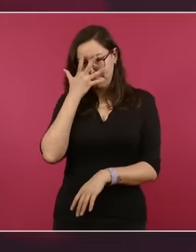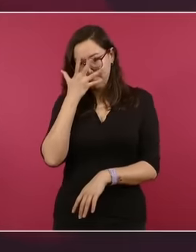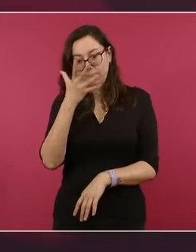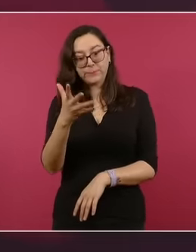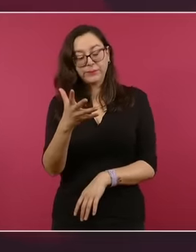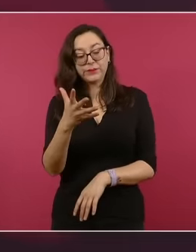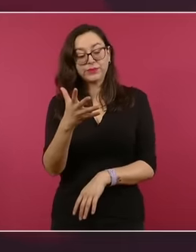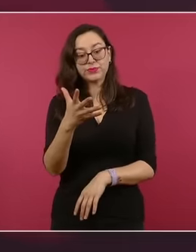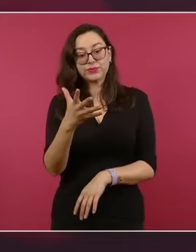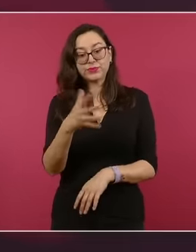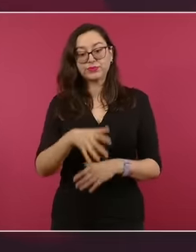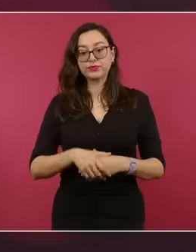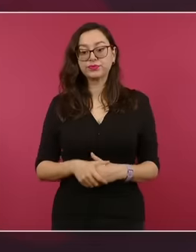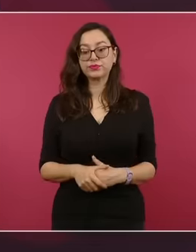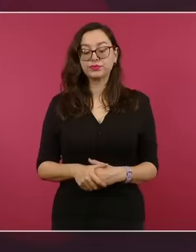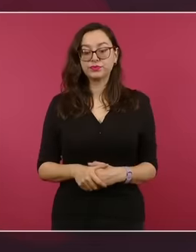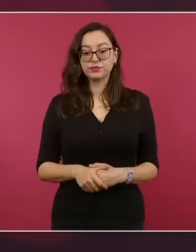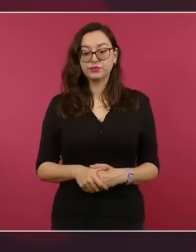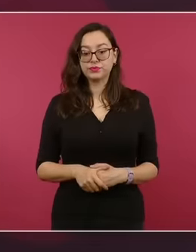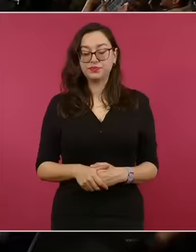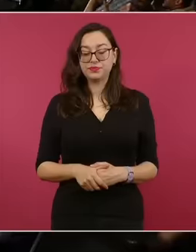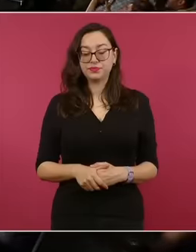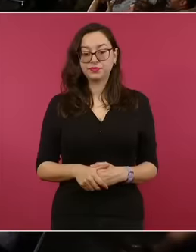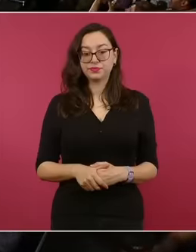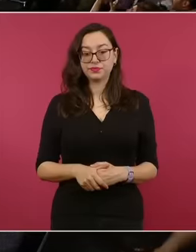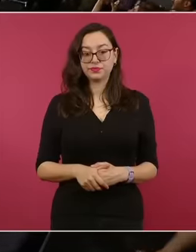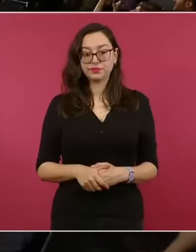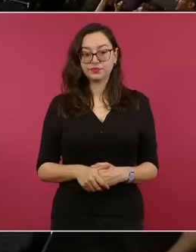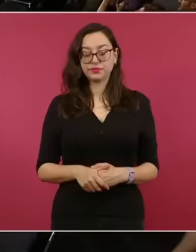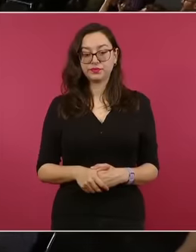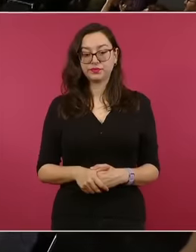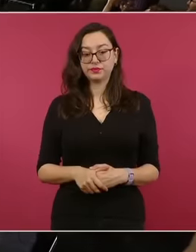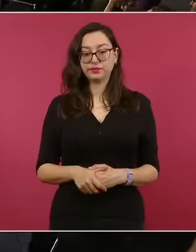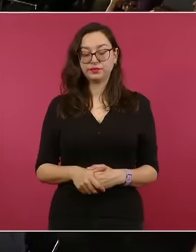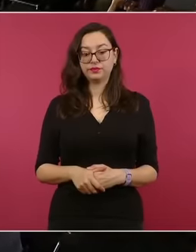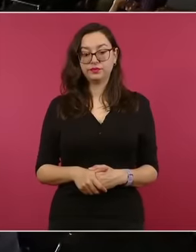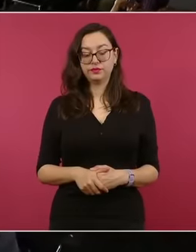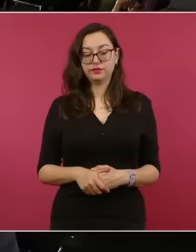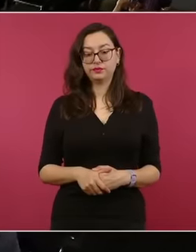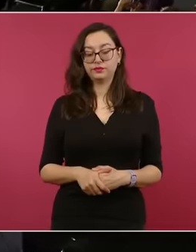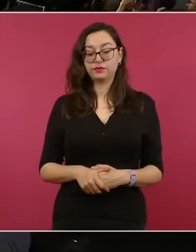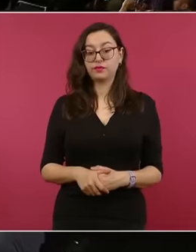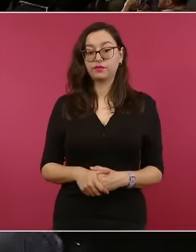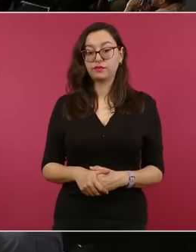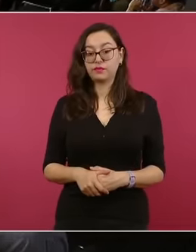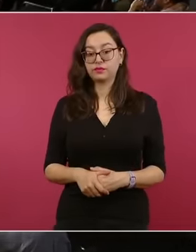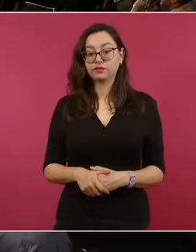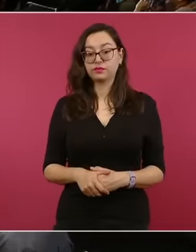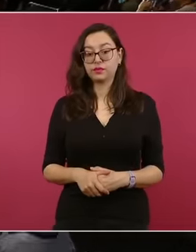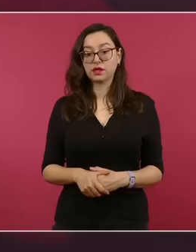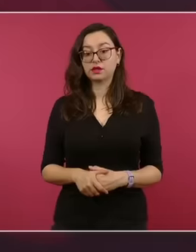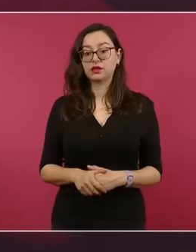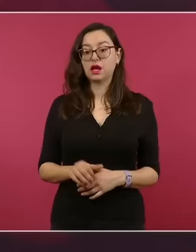Creo que Alicia puede explicar también